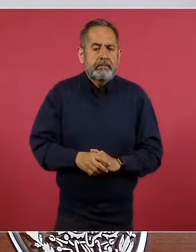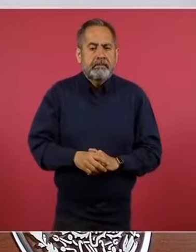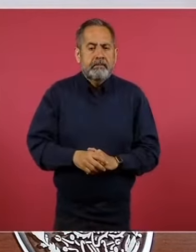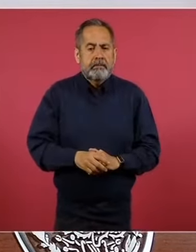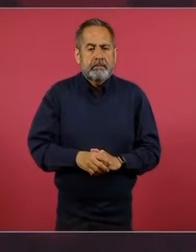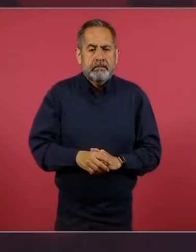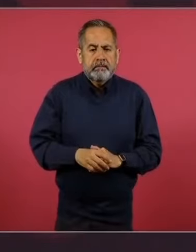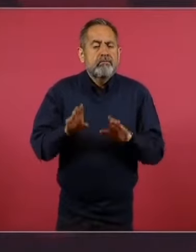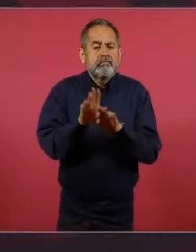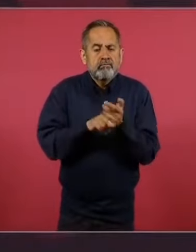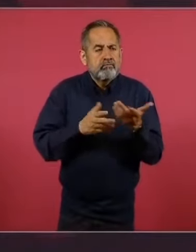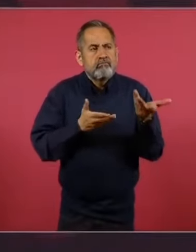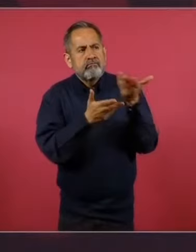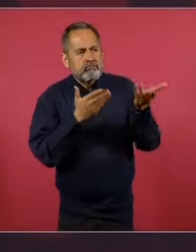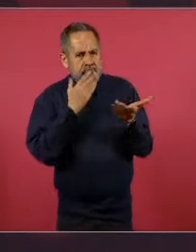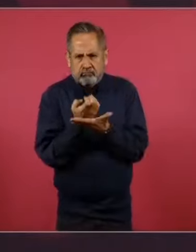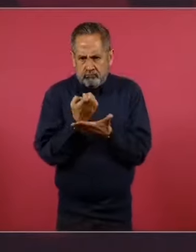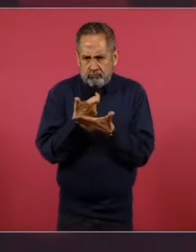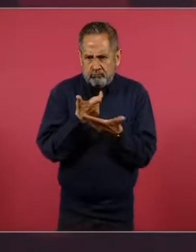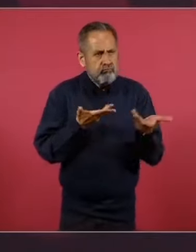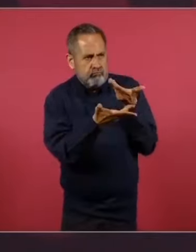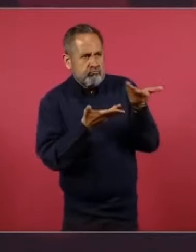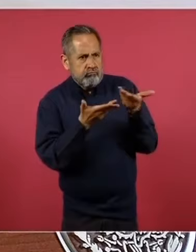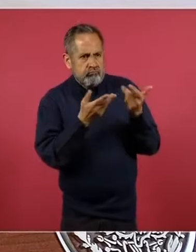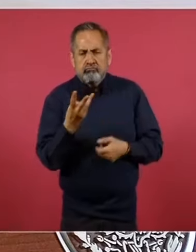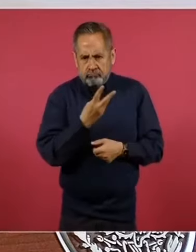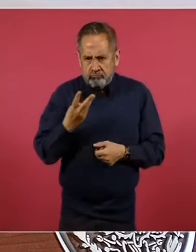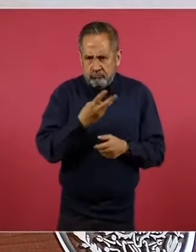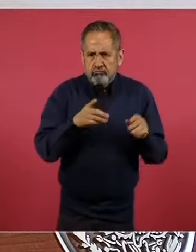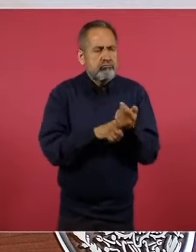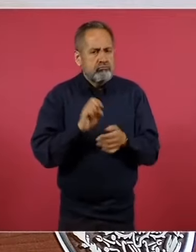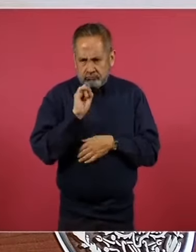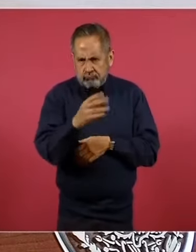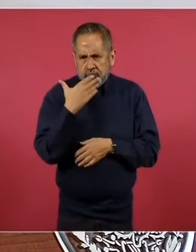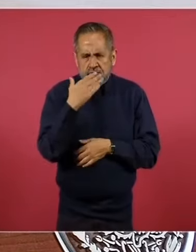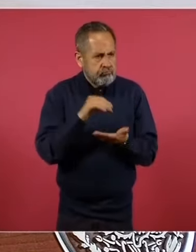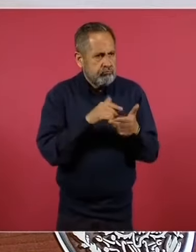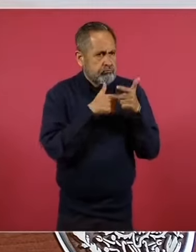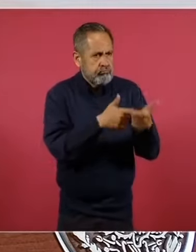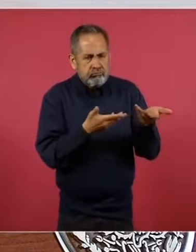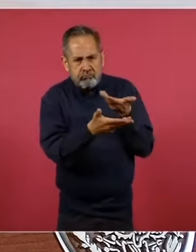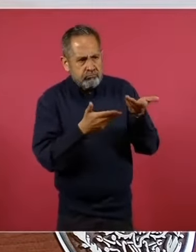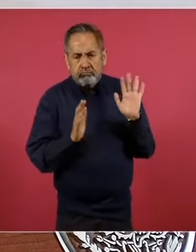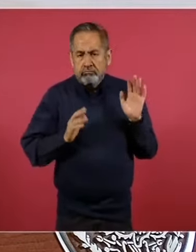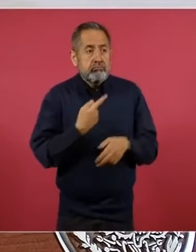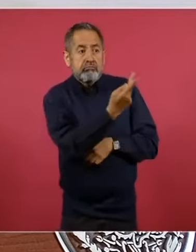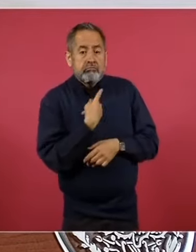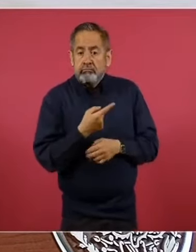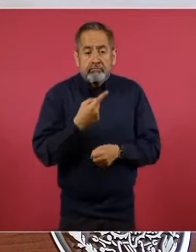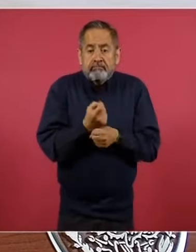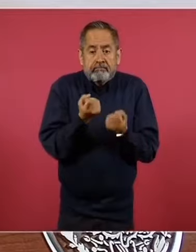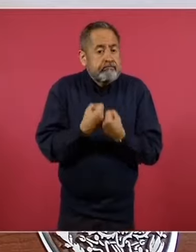¿Cómo mantener una relación económica comercial como la tenemos? Somos el principal socio